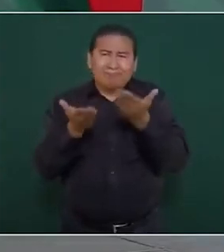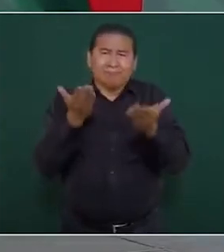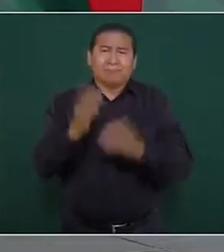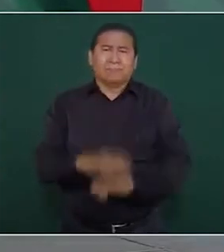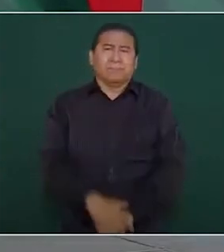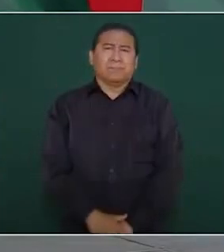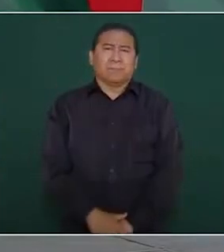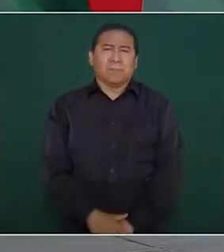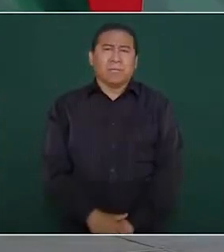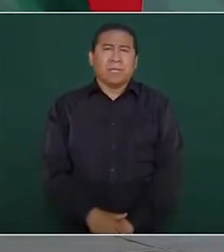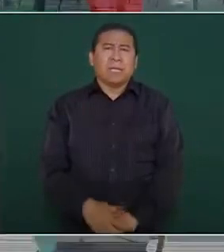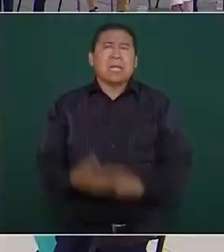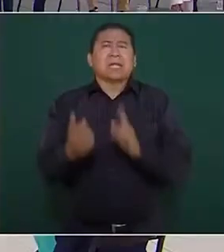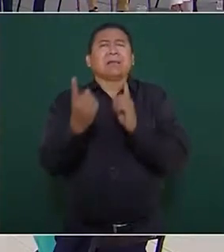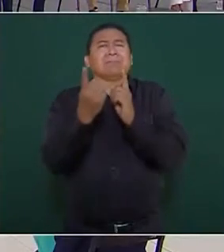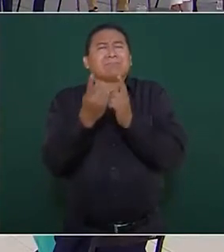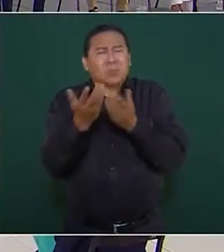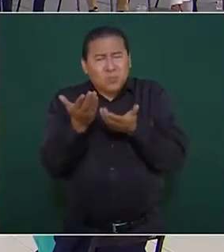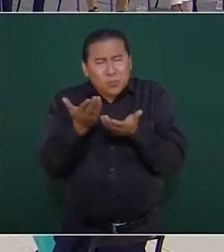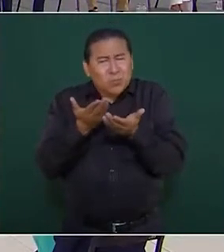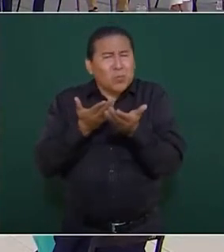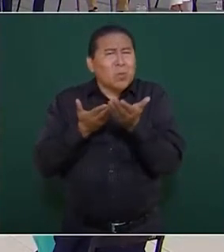hay que persuadir,